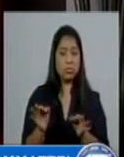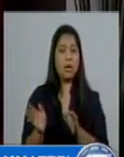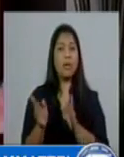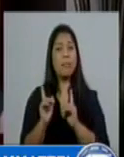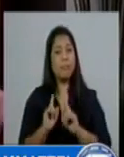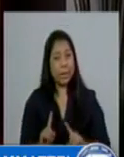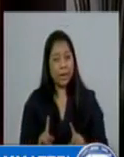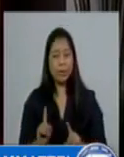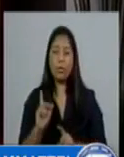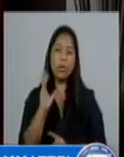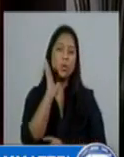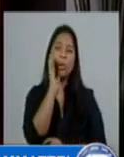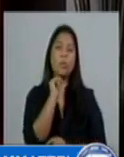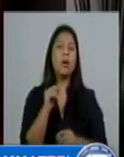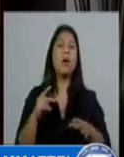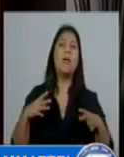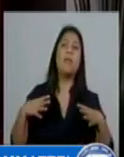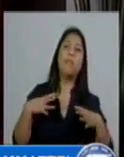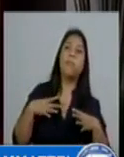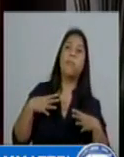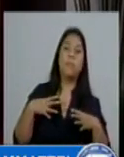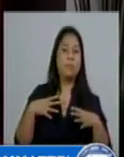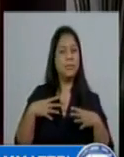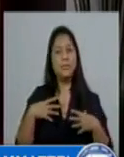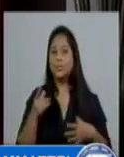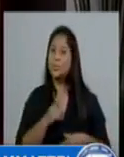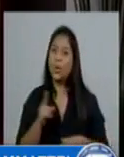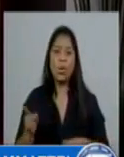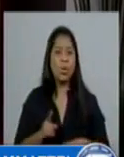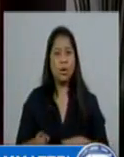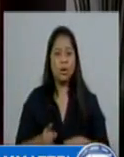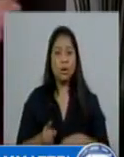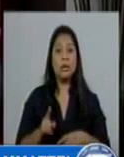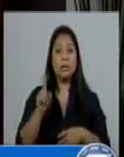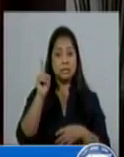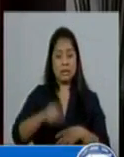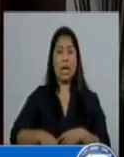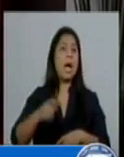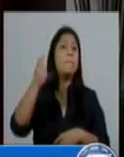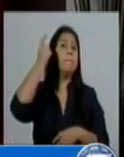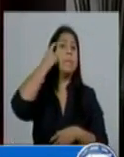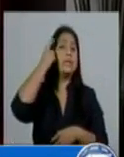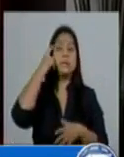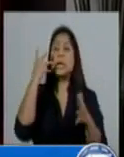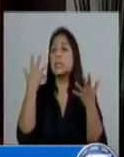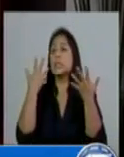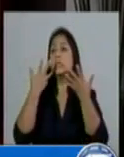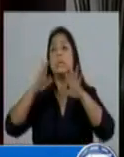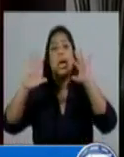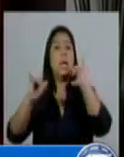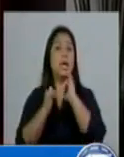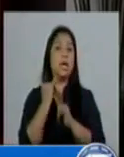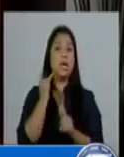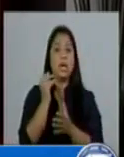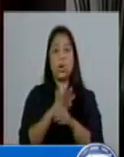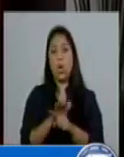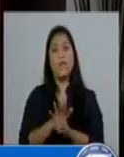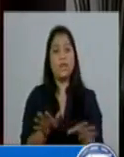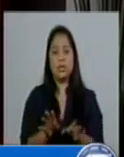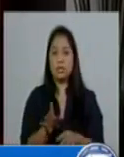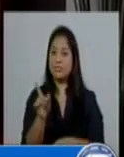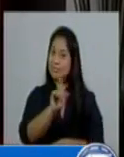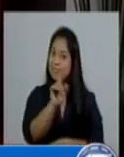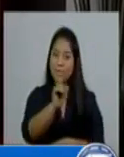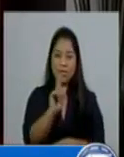podemos dejar que esto nos relaje, no podemos dejar que esto nos haga pensar que la batalla ya está ganada. Si algo nos ha enseñado este